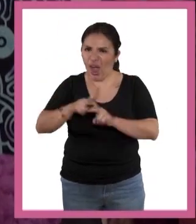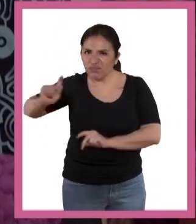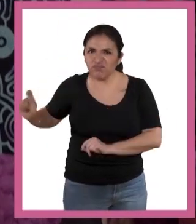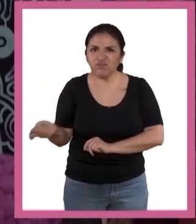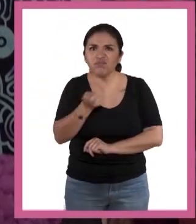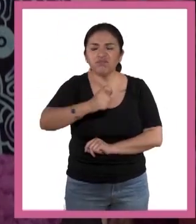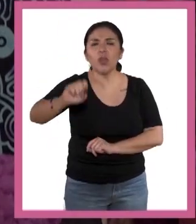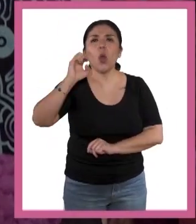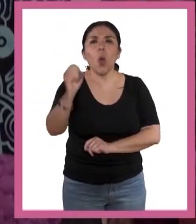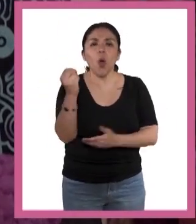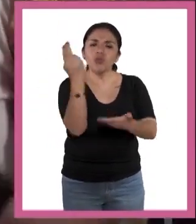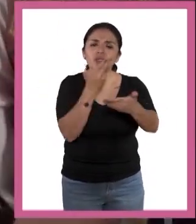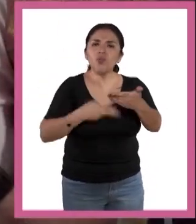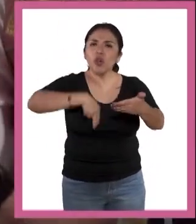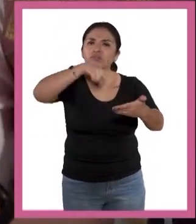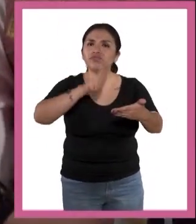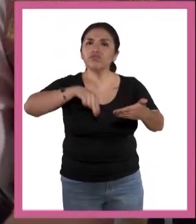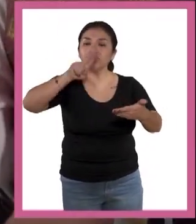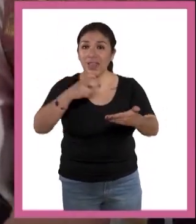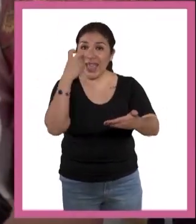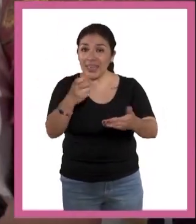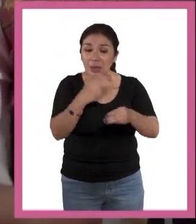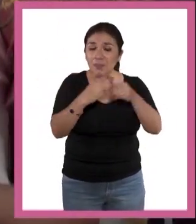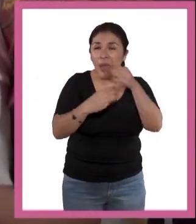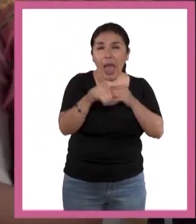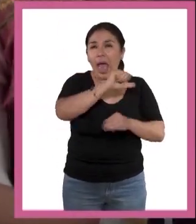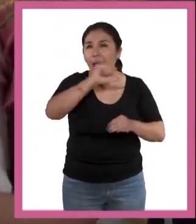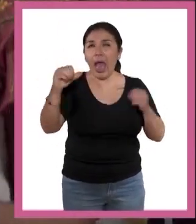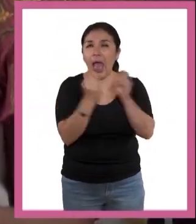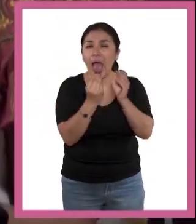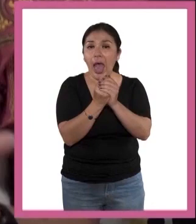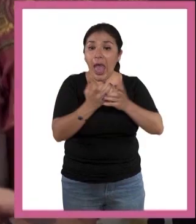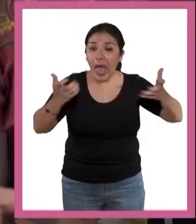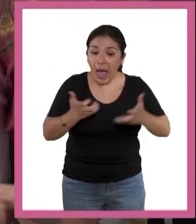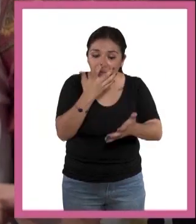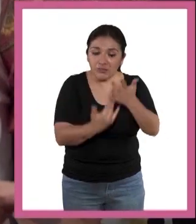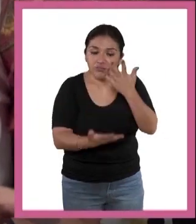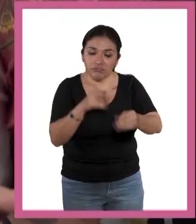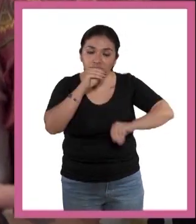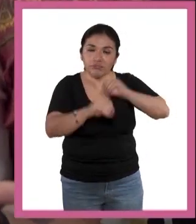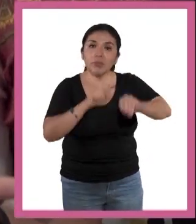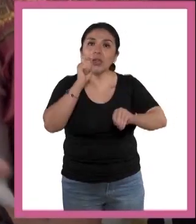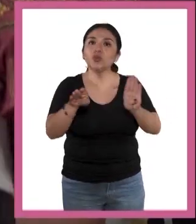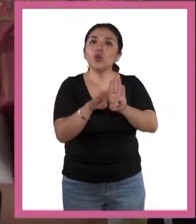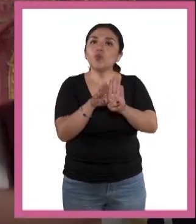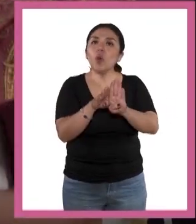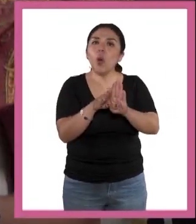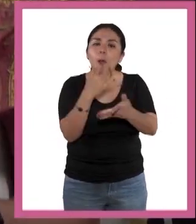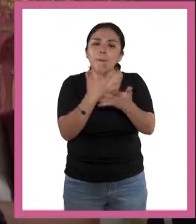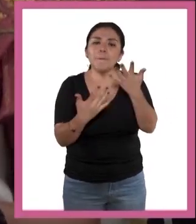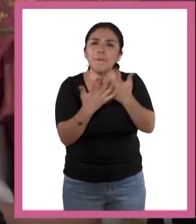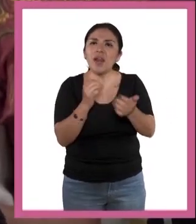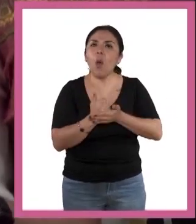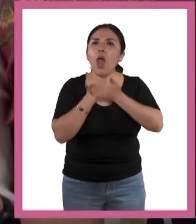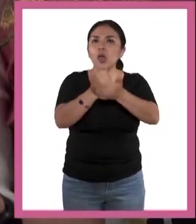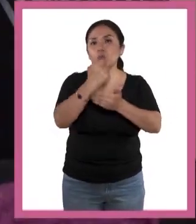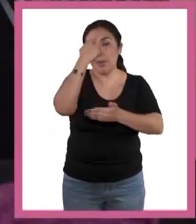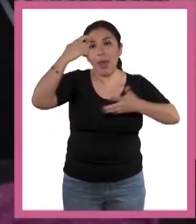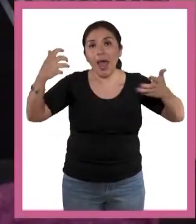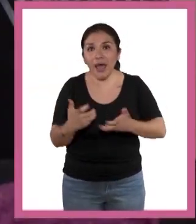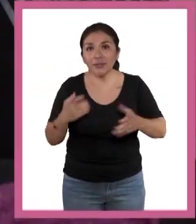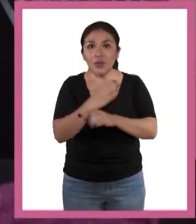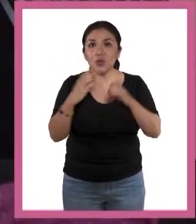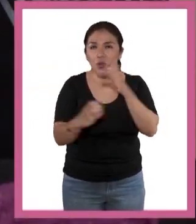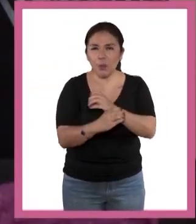o una pluma para dibujar. Cada herramienta de trabajo que construimos es una extensión de nuestra mano o de otra parte de nuestro cuerpo.